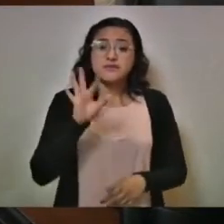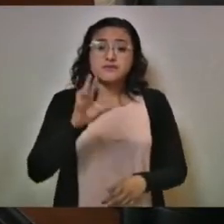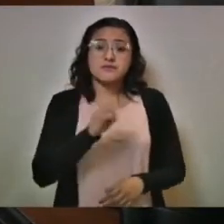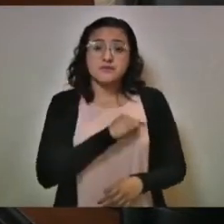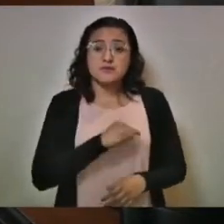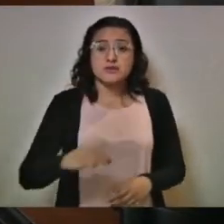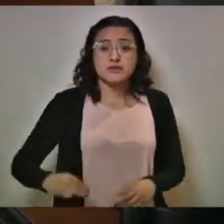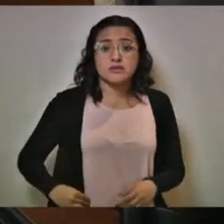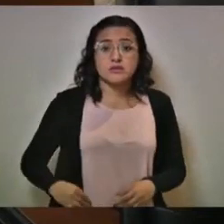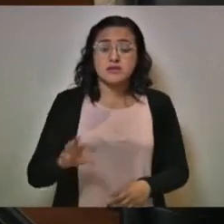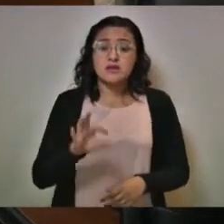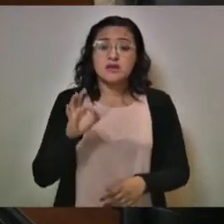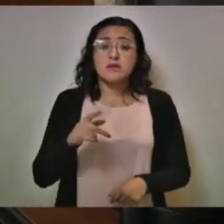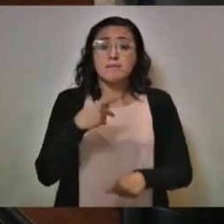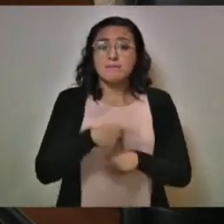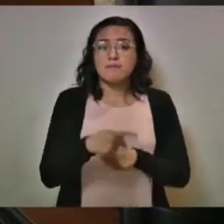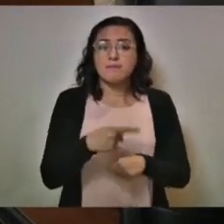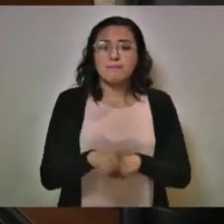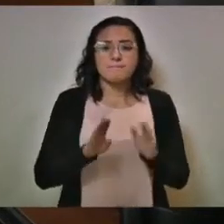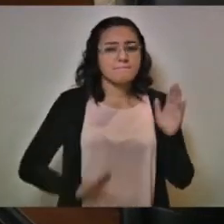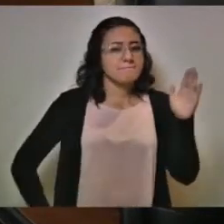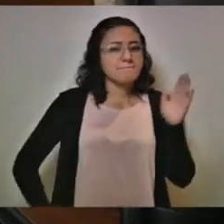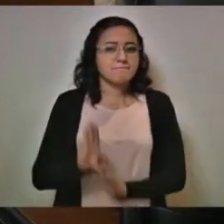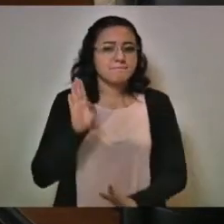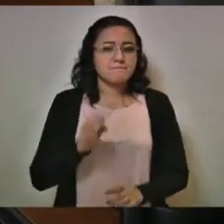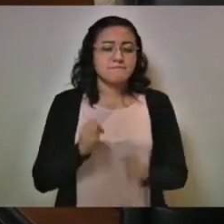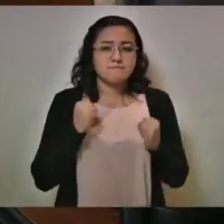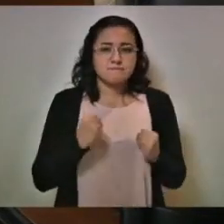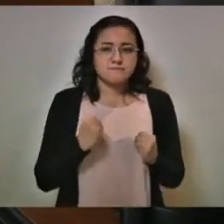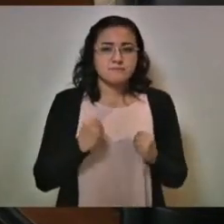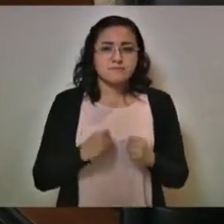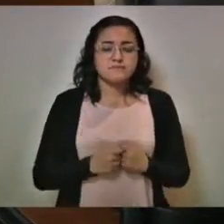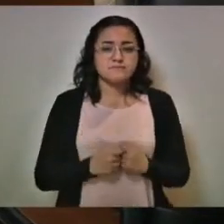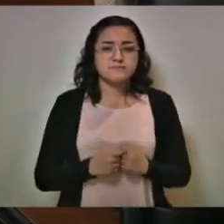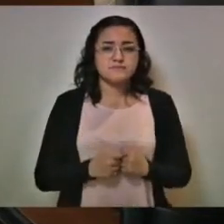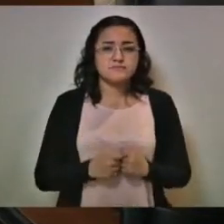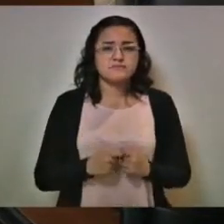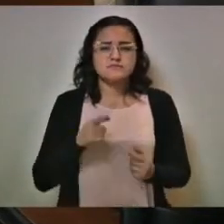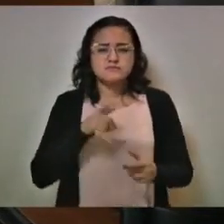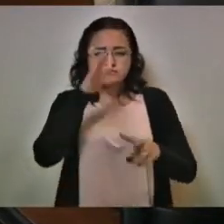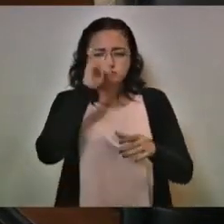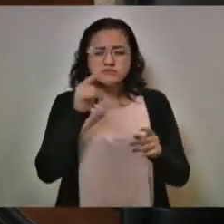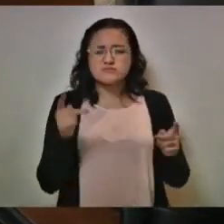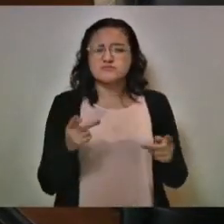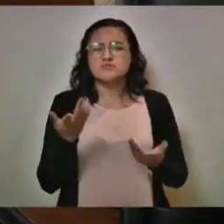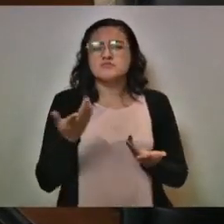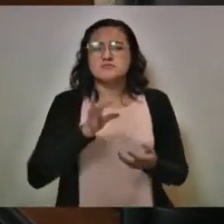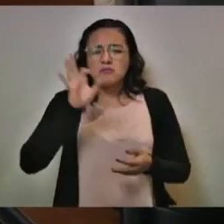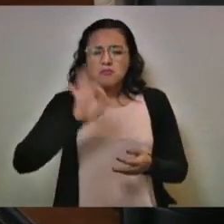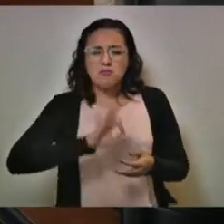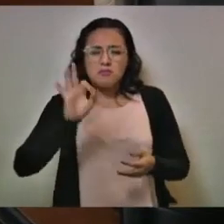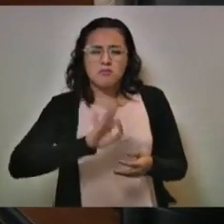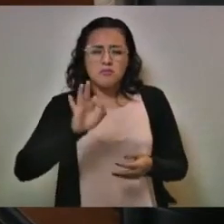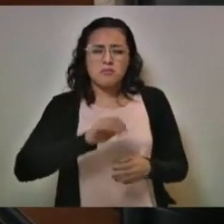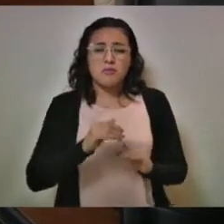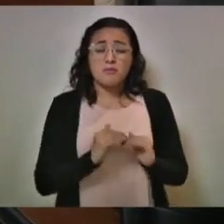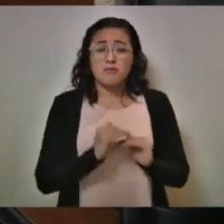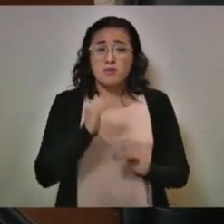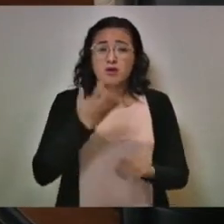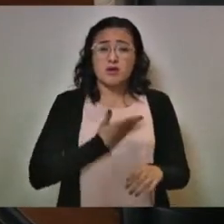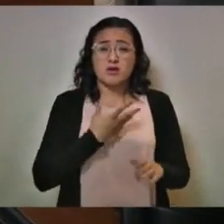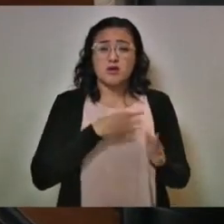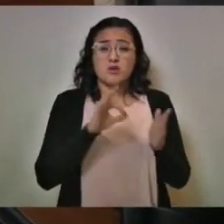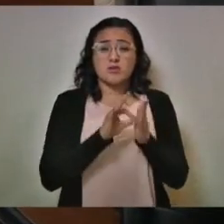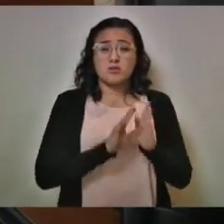municipios, se encuentra en riesgo máximo, con tendencia a la alza, y de acuerdo a las proyecciones del gobierno federal, en el punto máximo